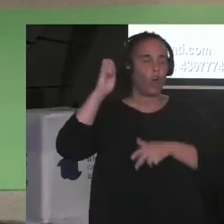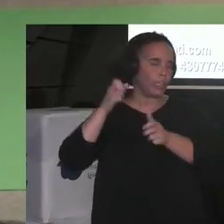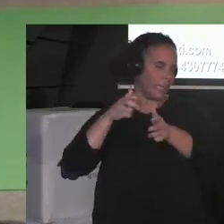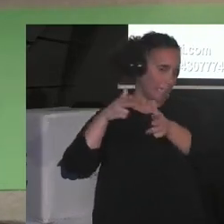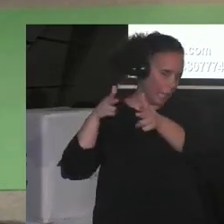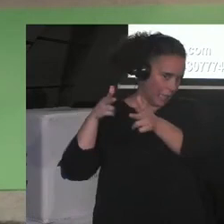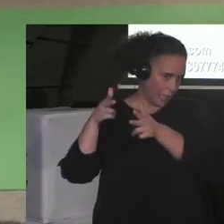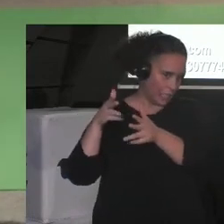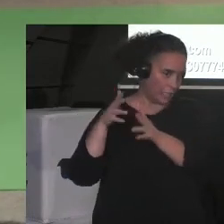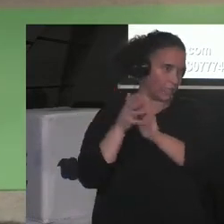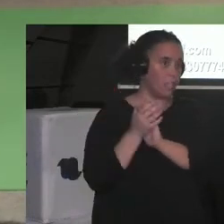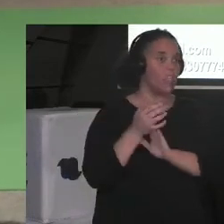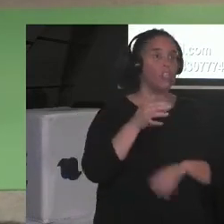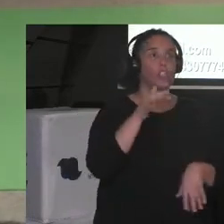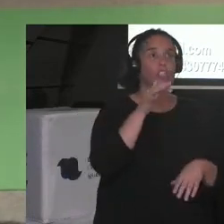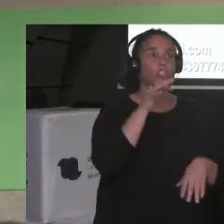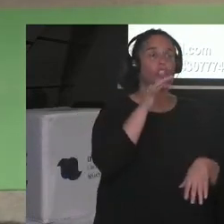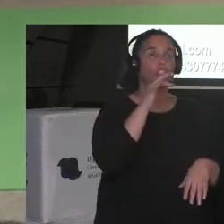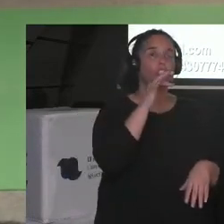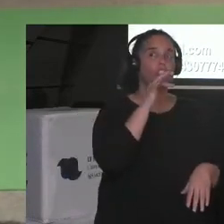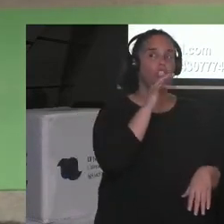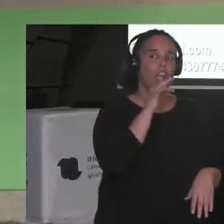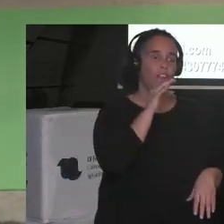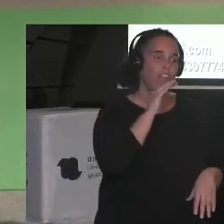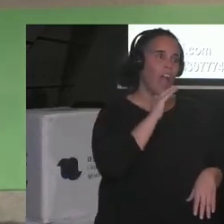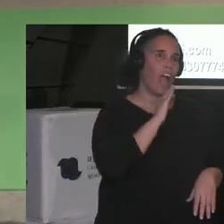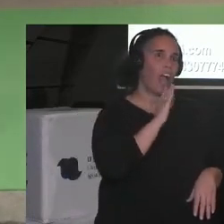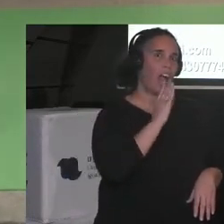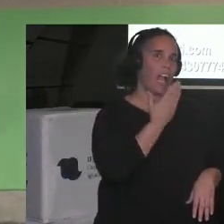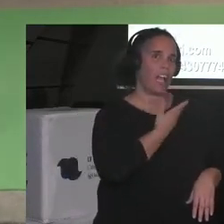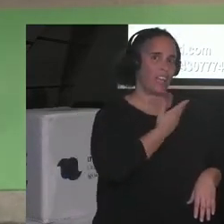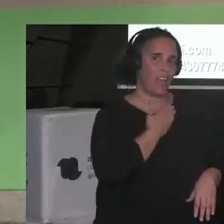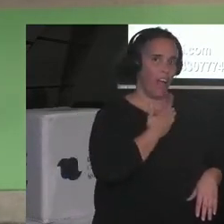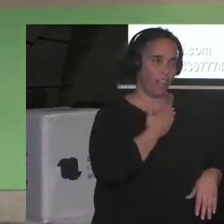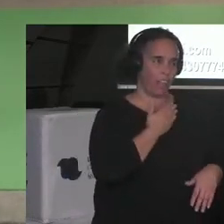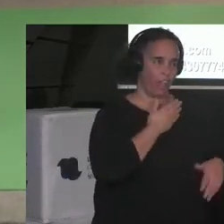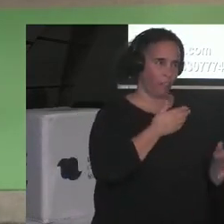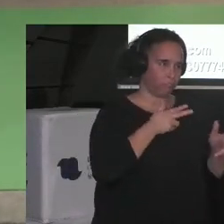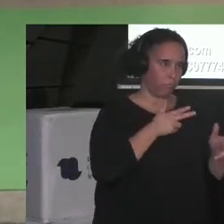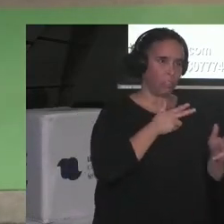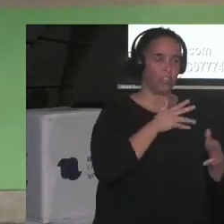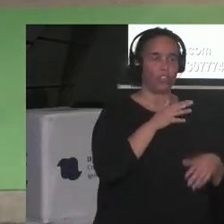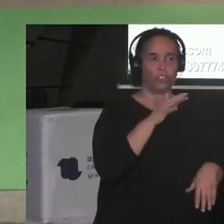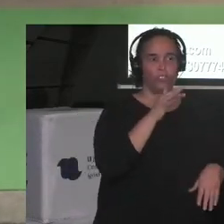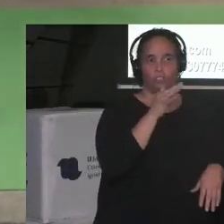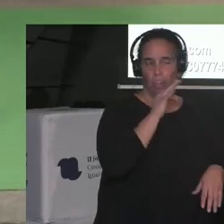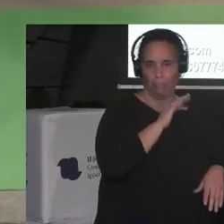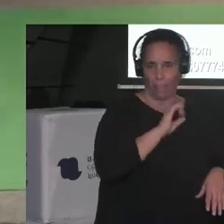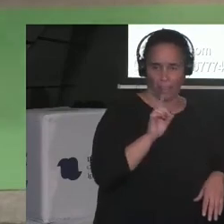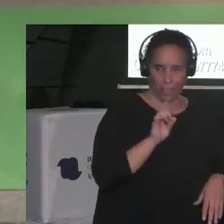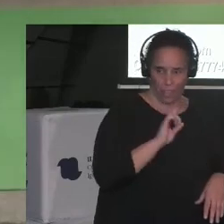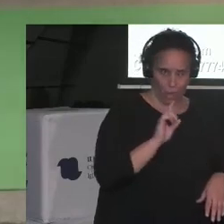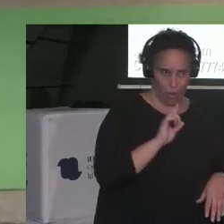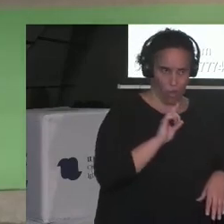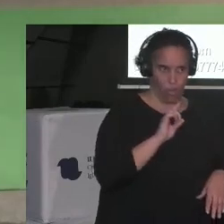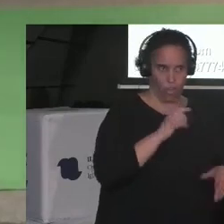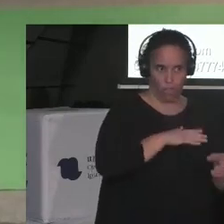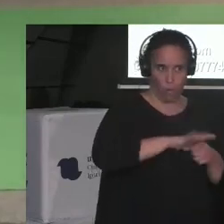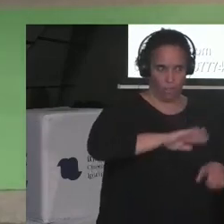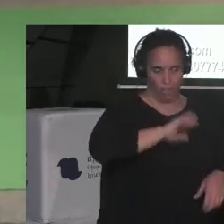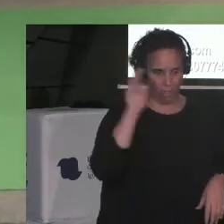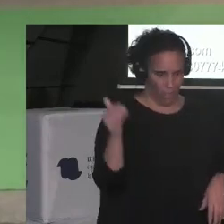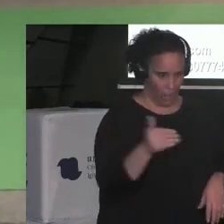aún no ardía la Franja de Gaza y con ella su infancia en directo. Yo hubiera querido